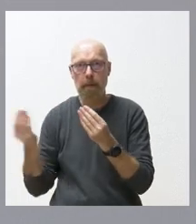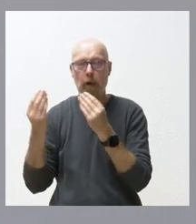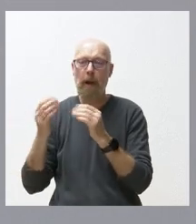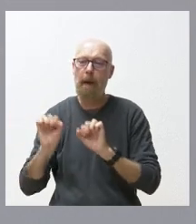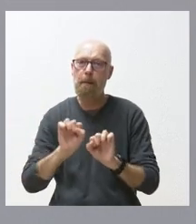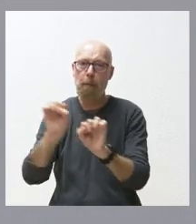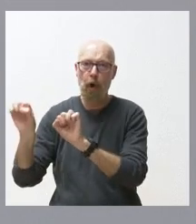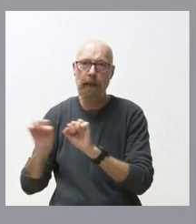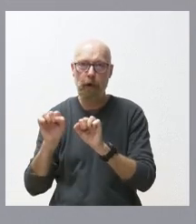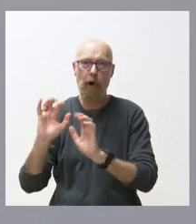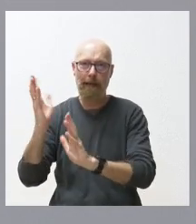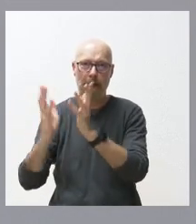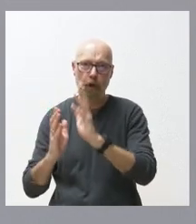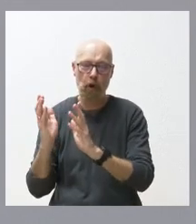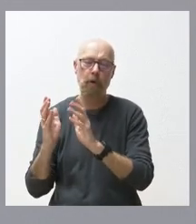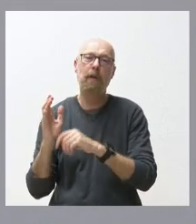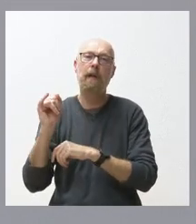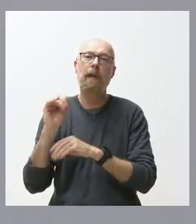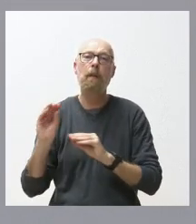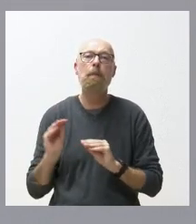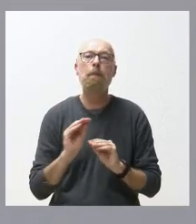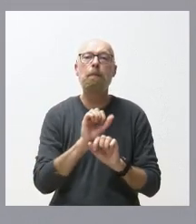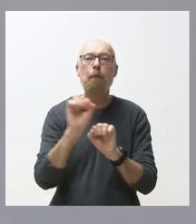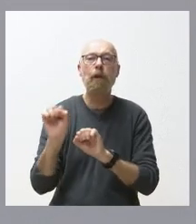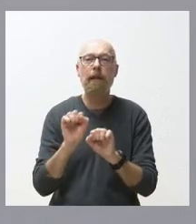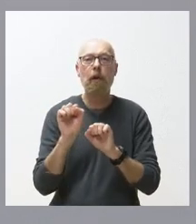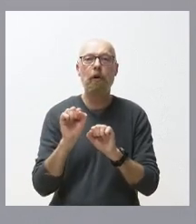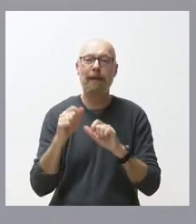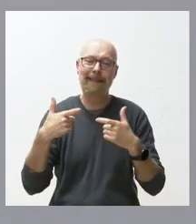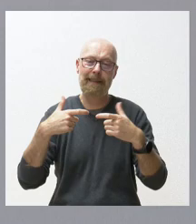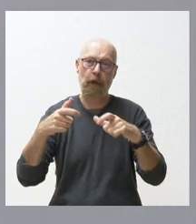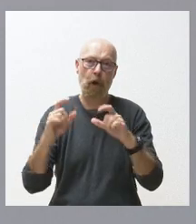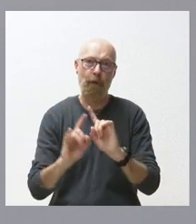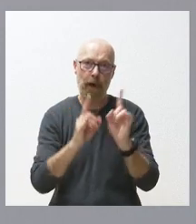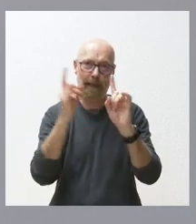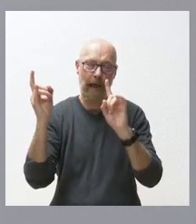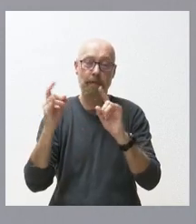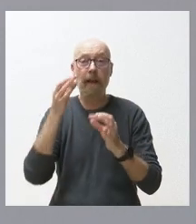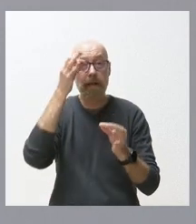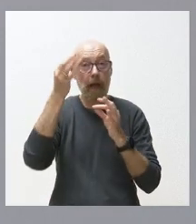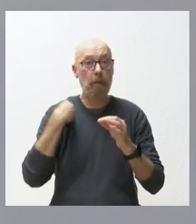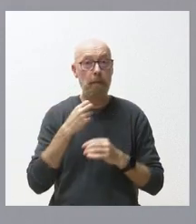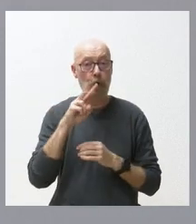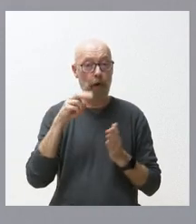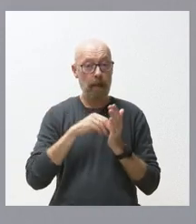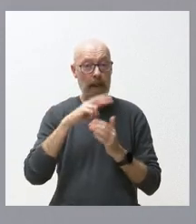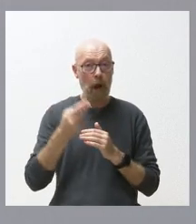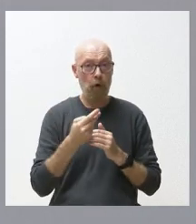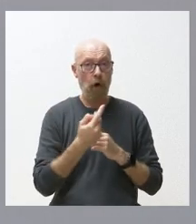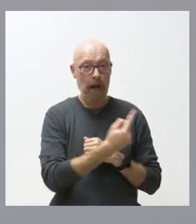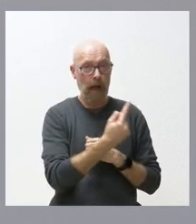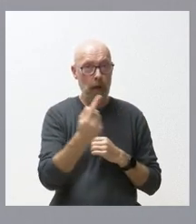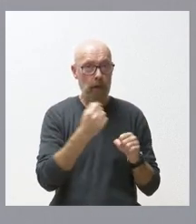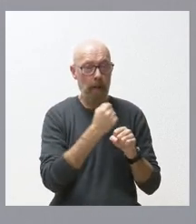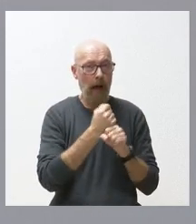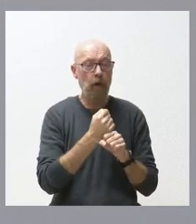de incendios y la protección también del sector forestal con este dato que le he dado de 12.000 euros para cada uno de los trabajadores